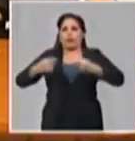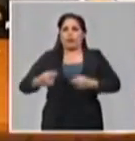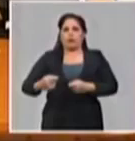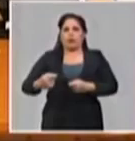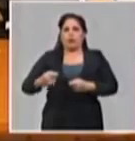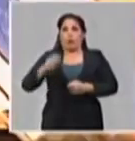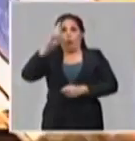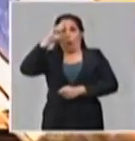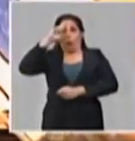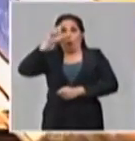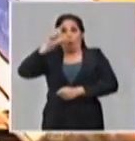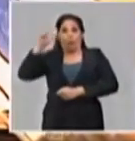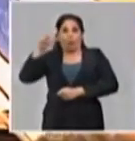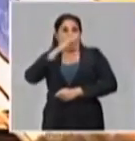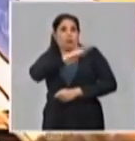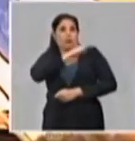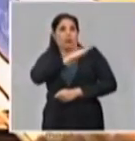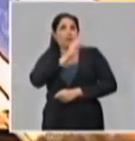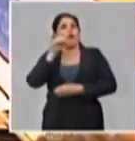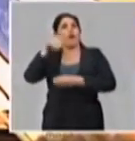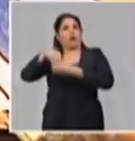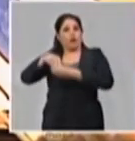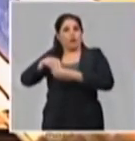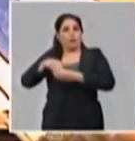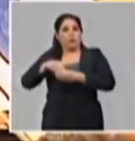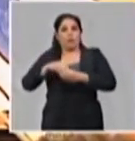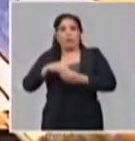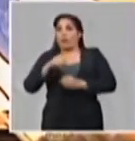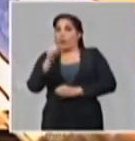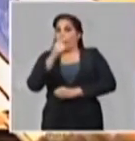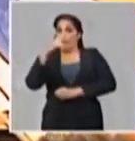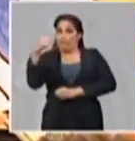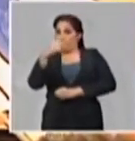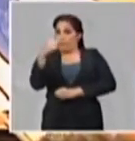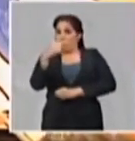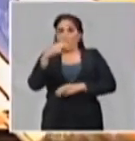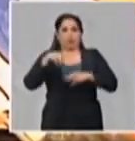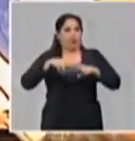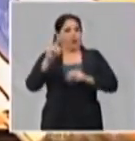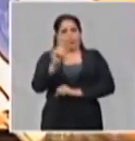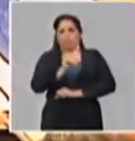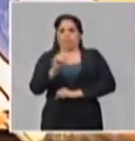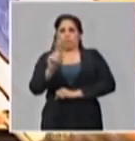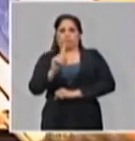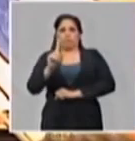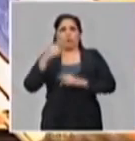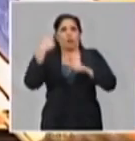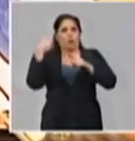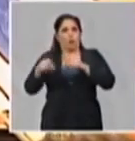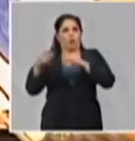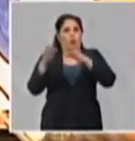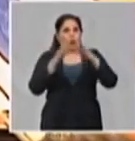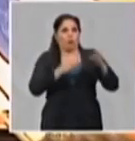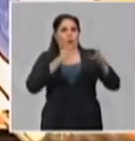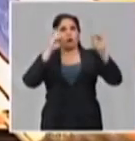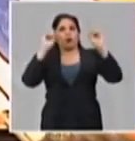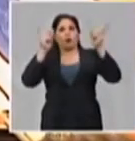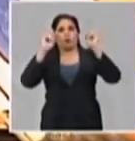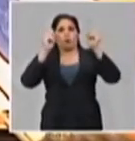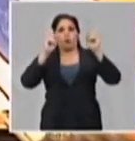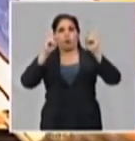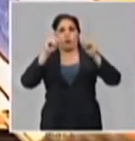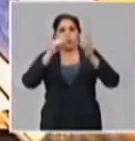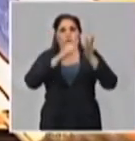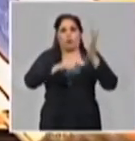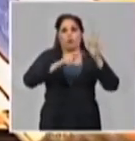los hospitales militares. También desarrollar reuniones en todos los territorios